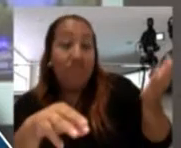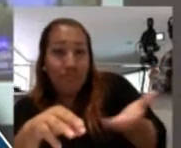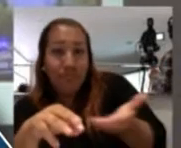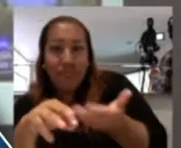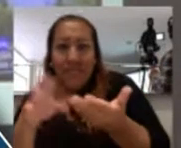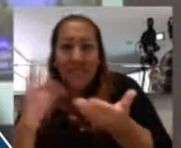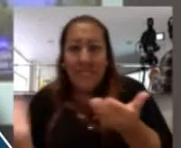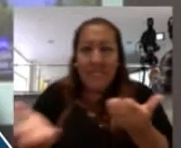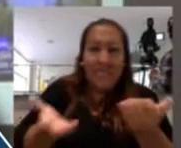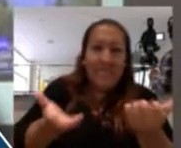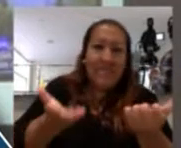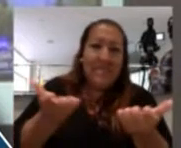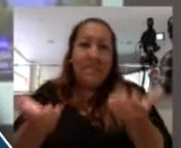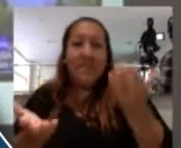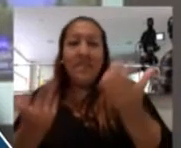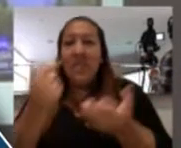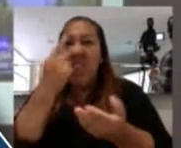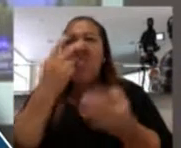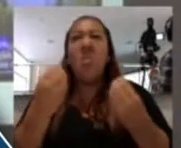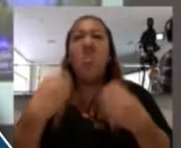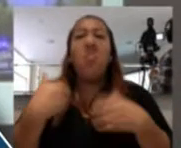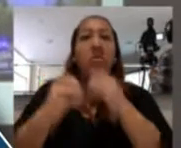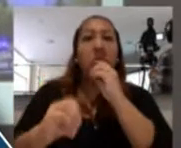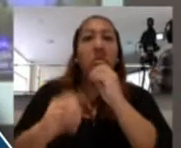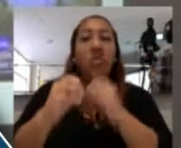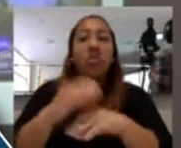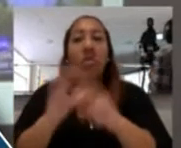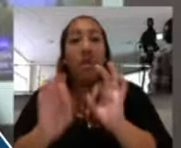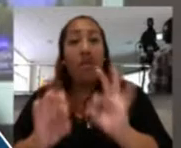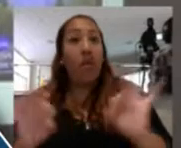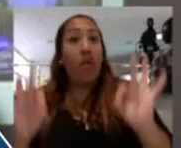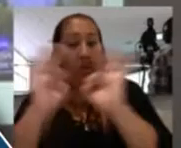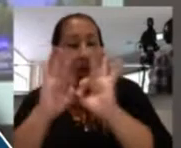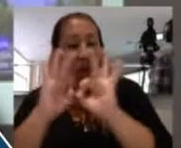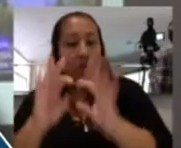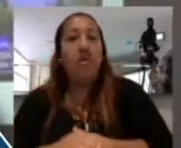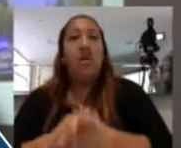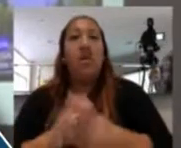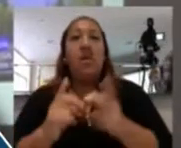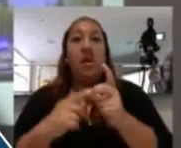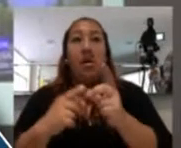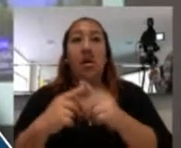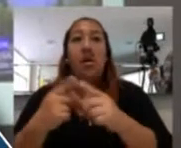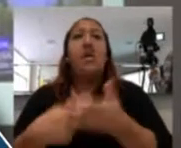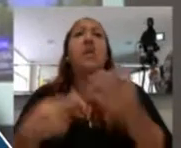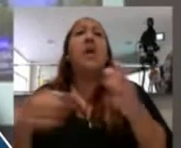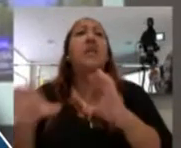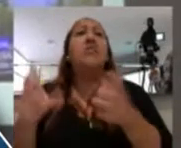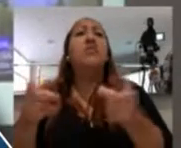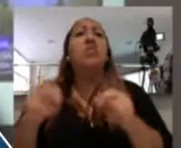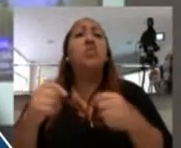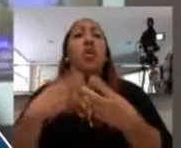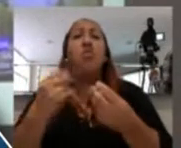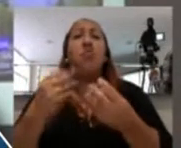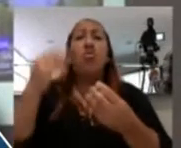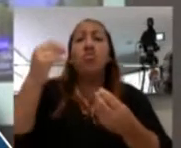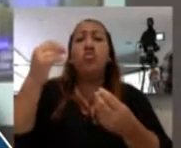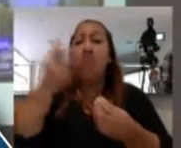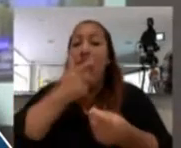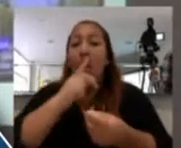esto y manejarlo con algún equilibrio de importancia. Entonces, ¿qué hacer cuando tienes exceso de agua?